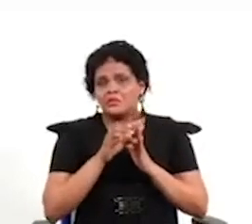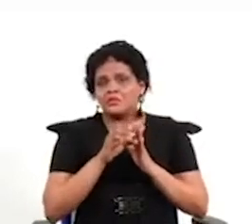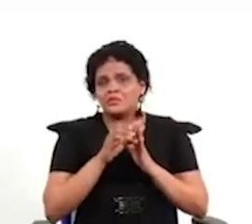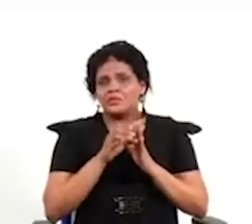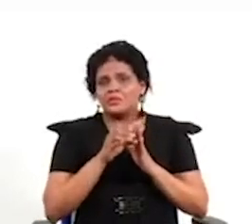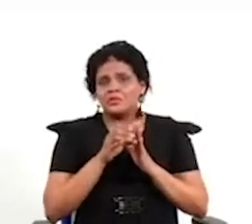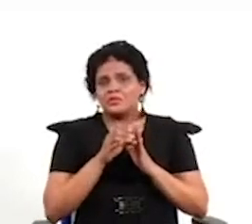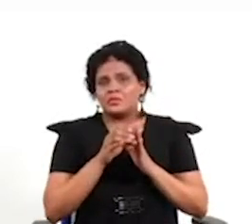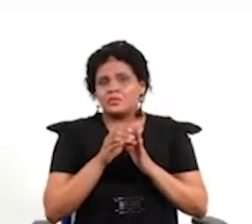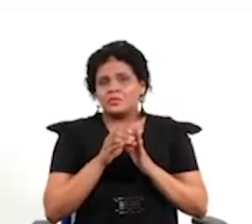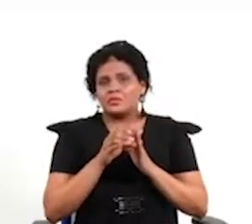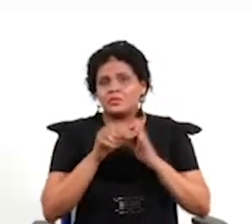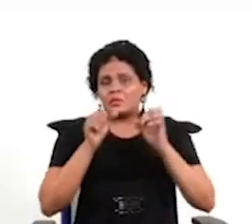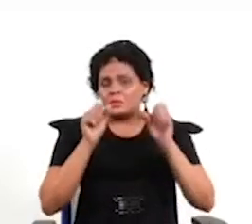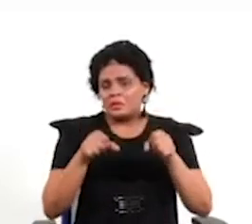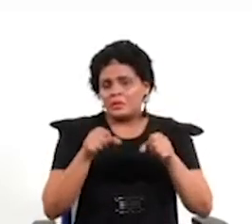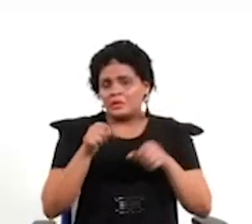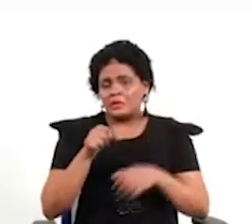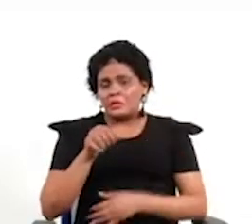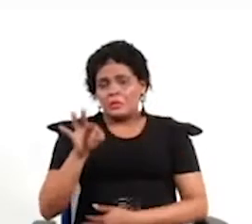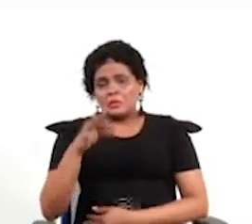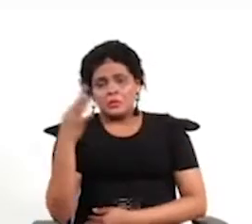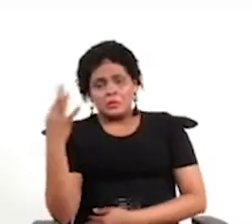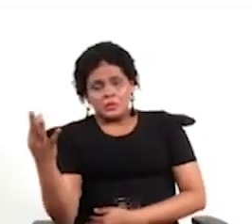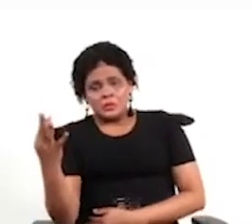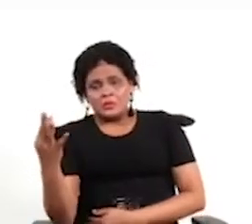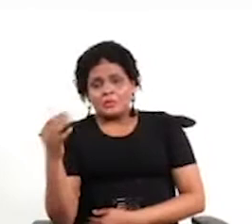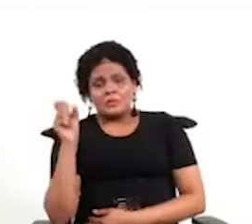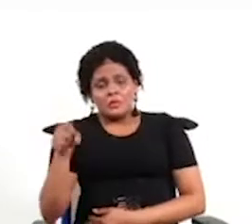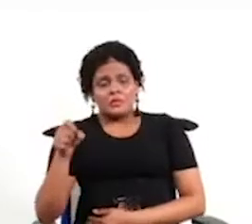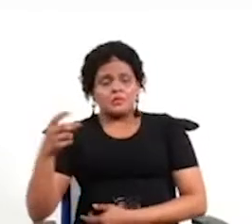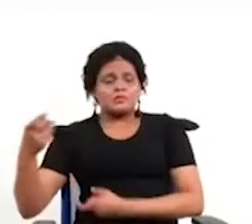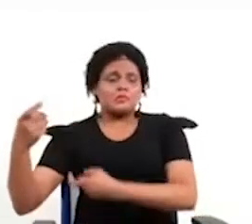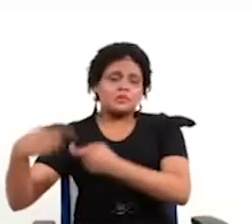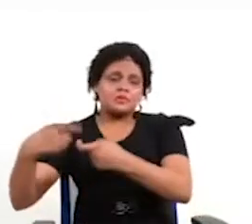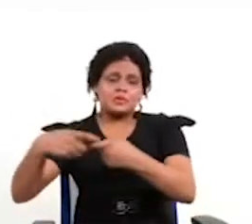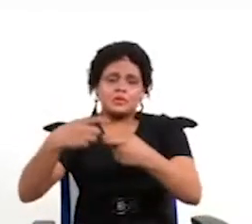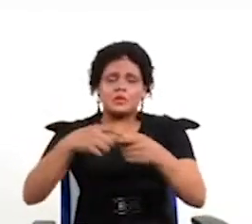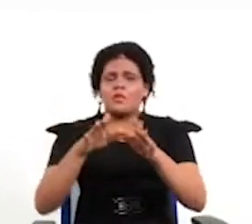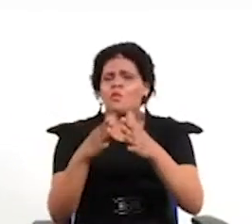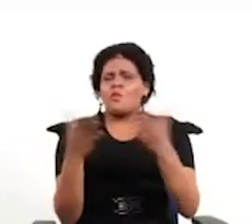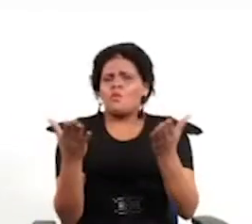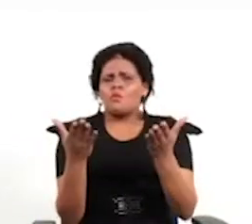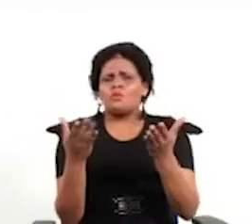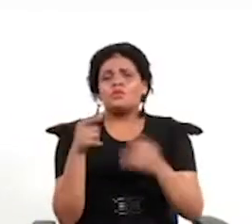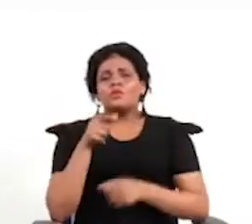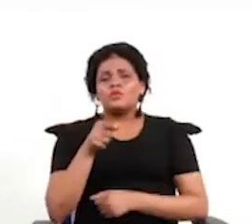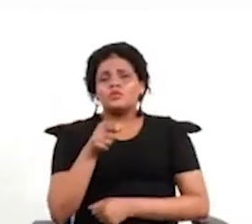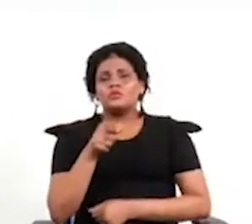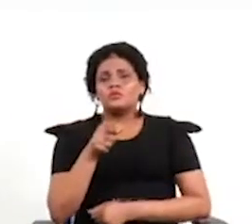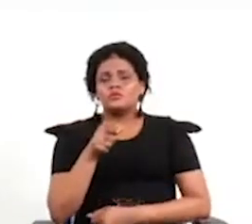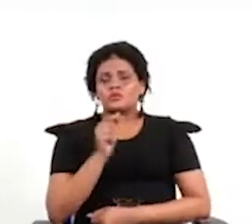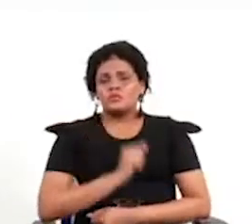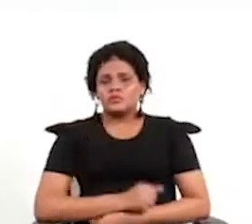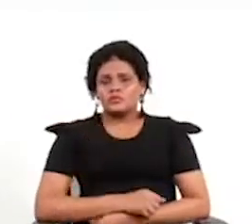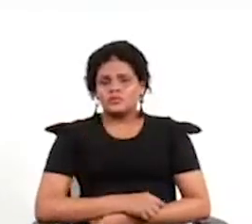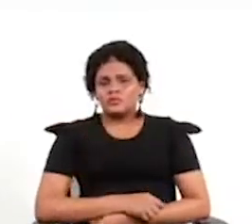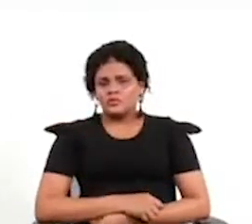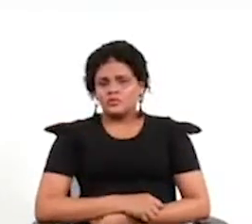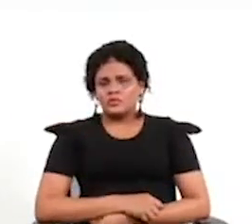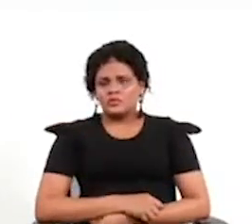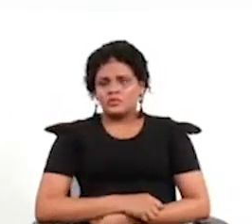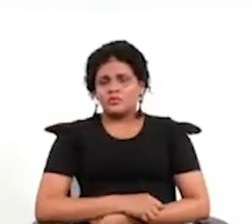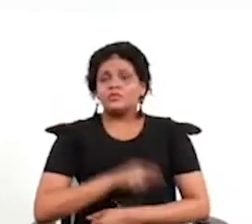que refiere tanto a los actores que deben poder participar como a la apertura de la agenda y el